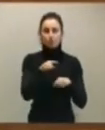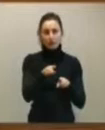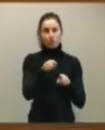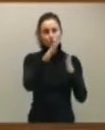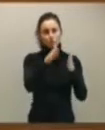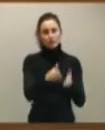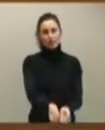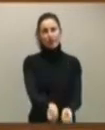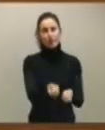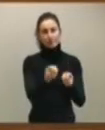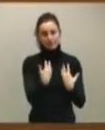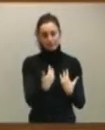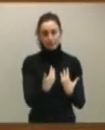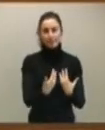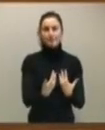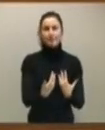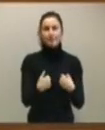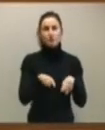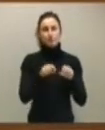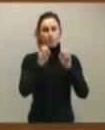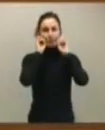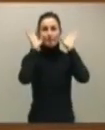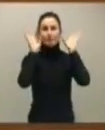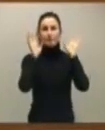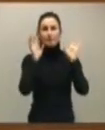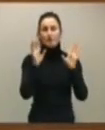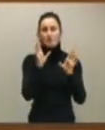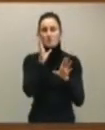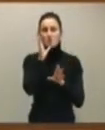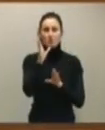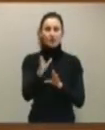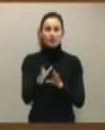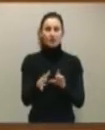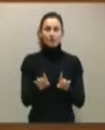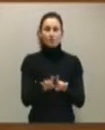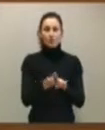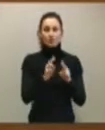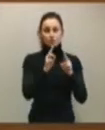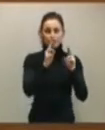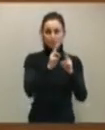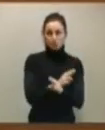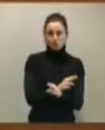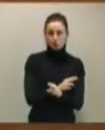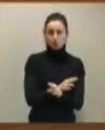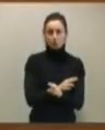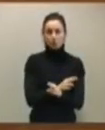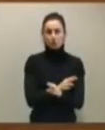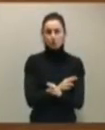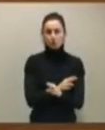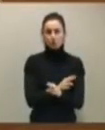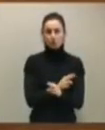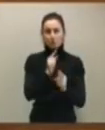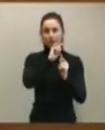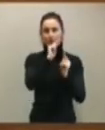que su perplejidad ante la ausencia, digamos, de la supresión en el